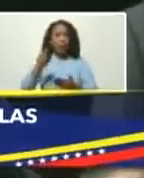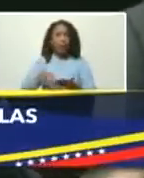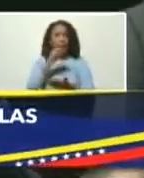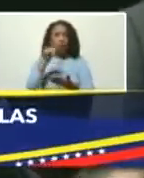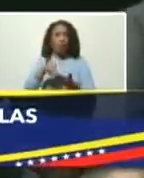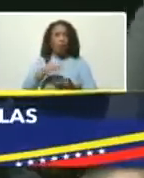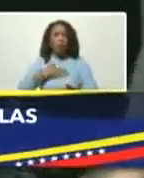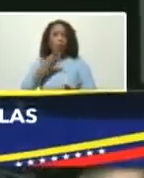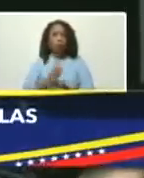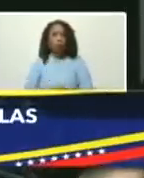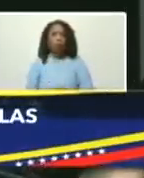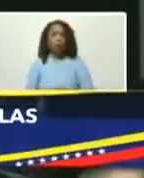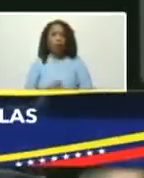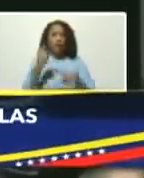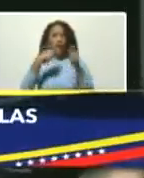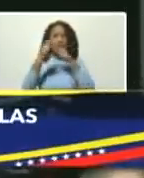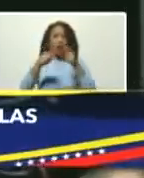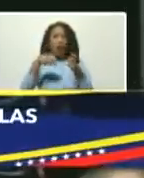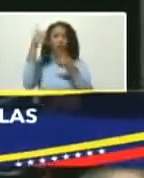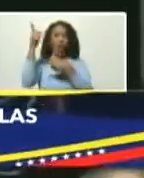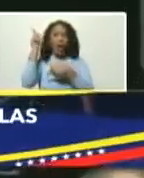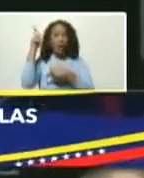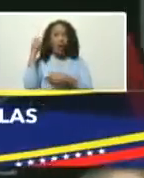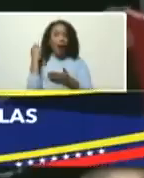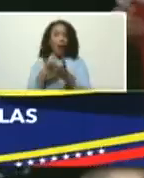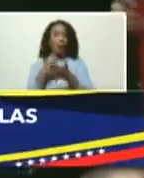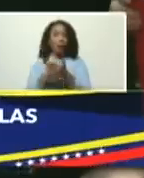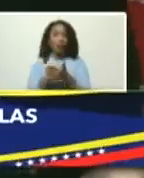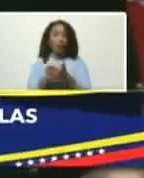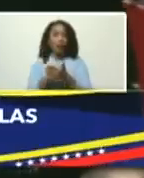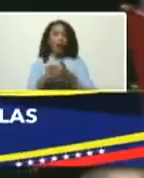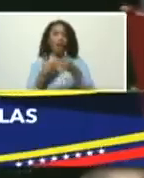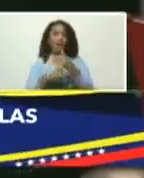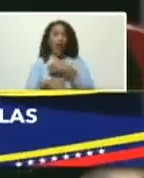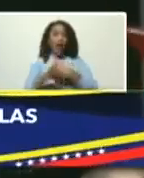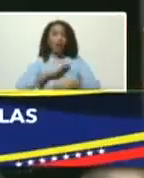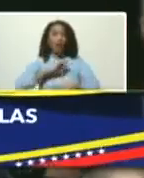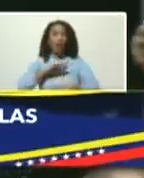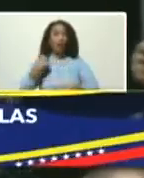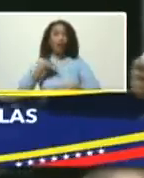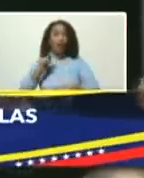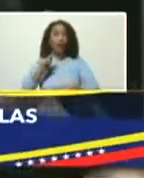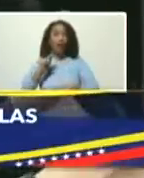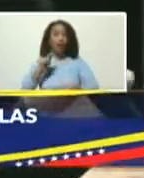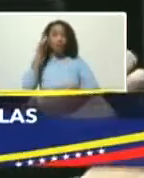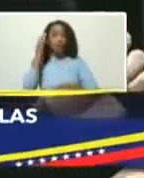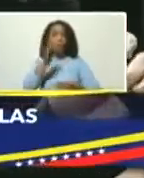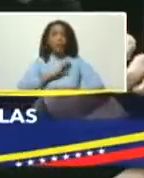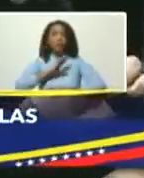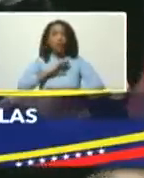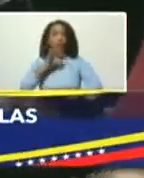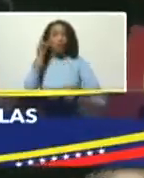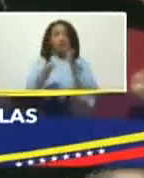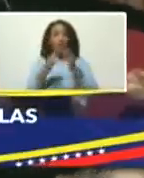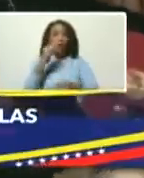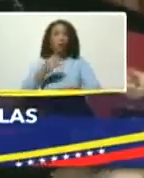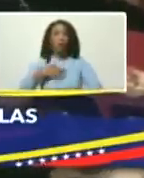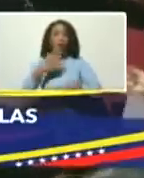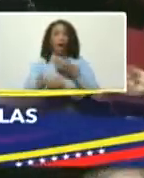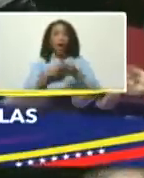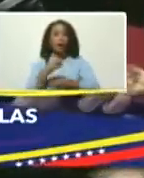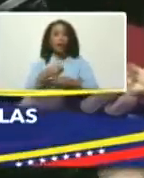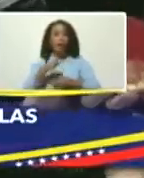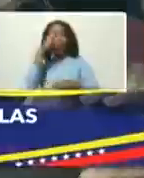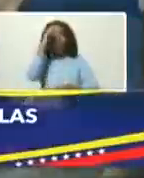podamos exportar estas inversiones van a tener beneficios fiscales van a poder generar lo que es el